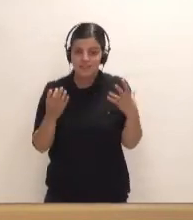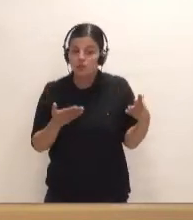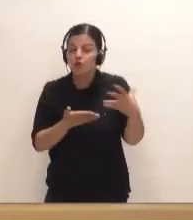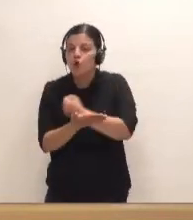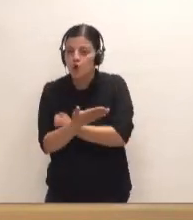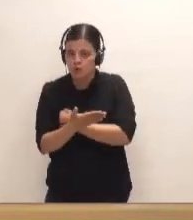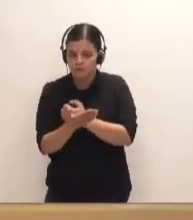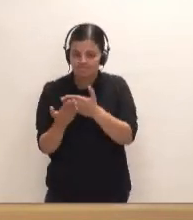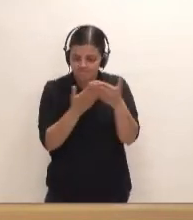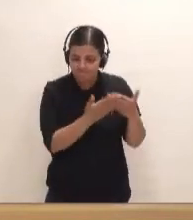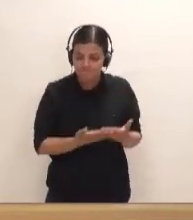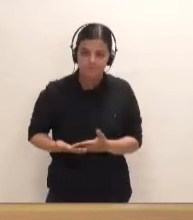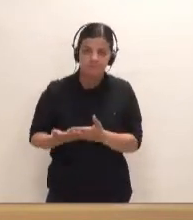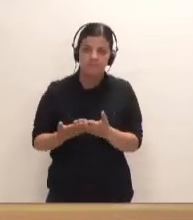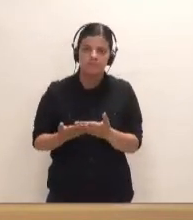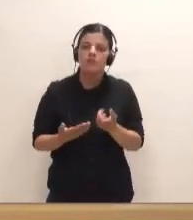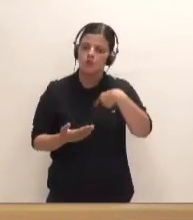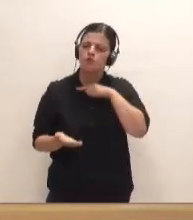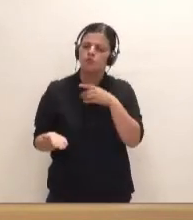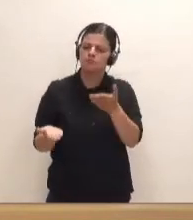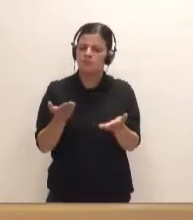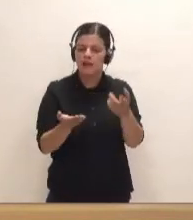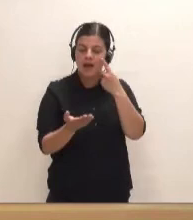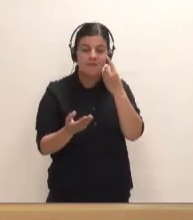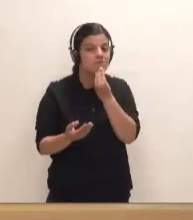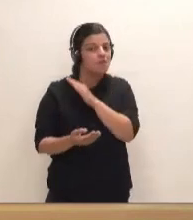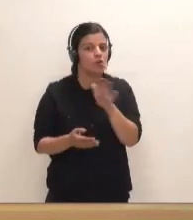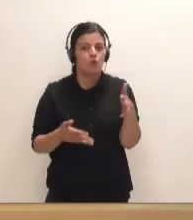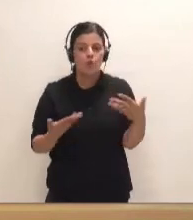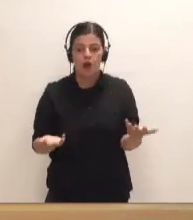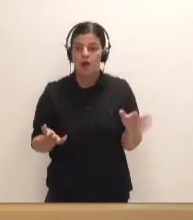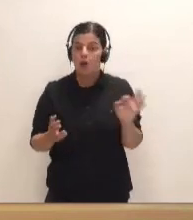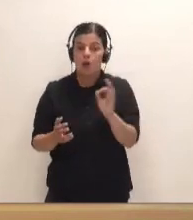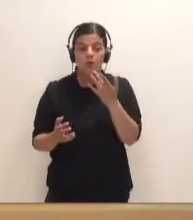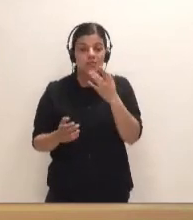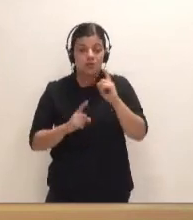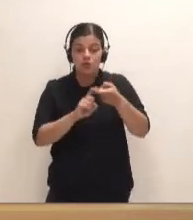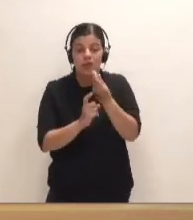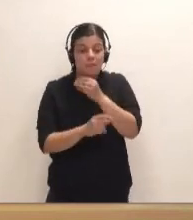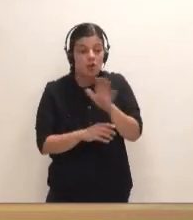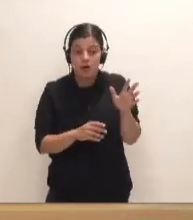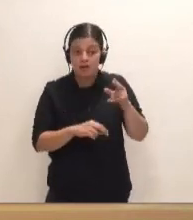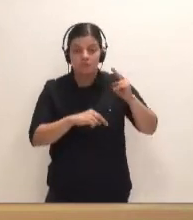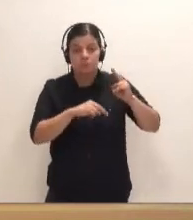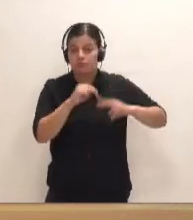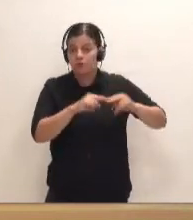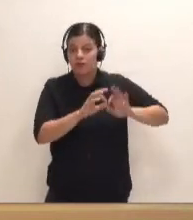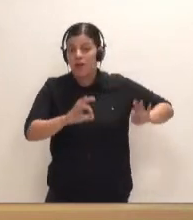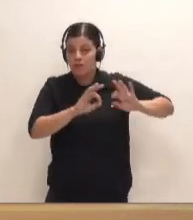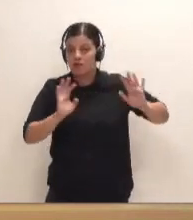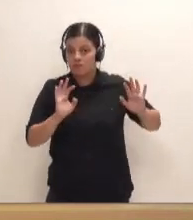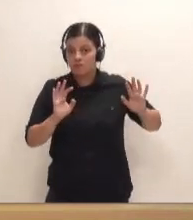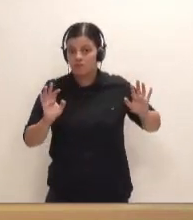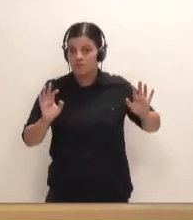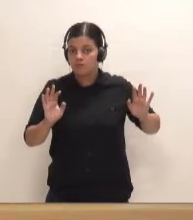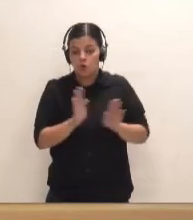todas. Y analizaremos cuál es la mejor o si simplemente la mejor solución es la de no hacer el puerto de Fonsalía y dejar las